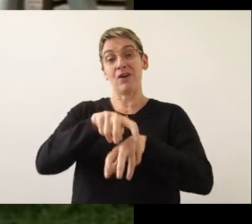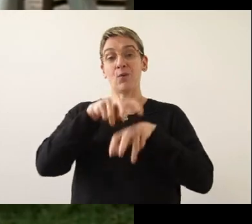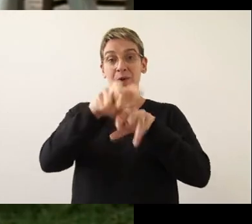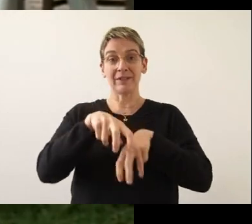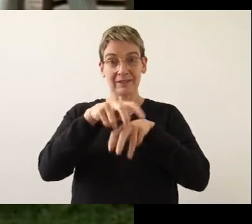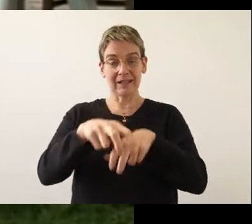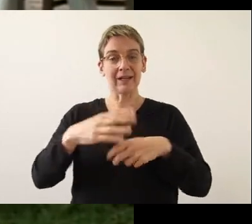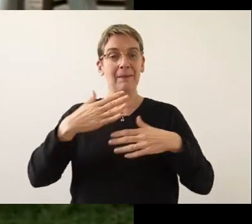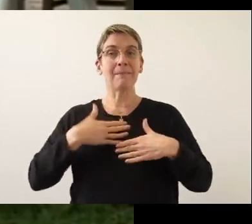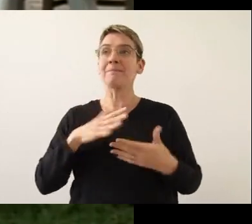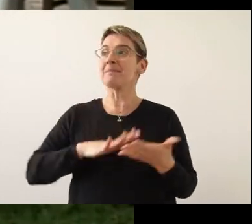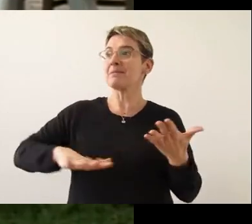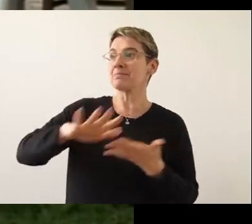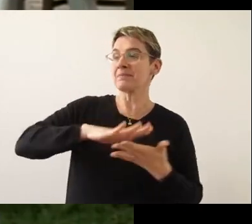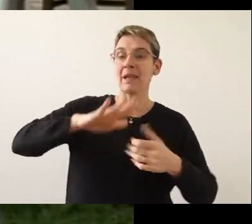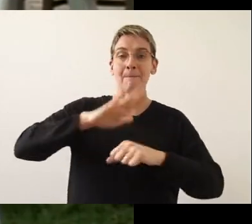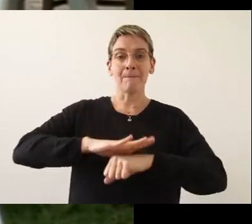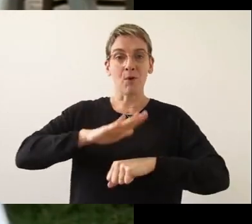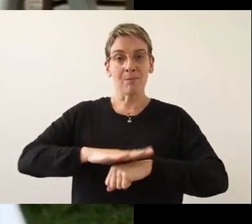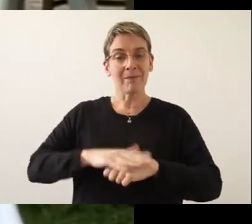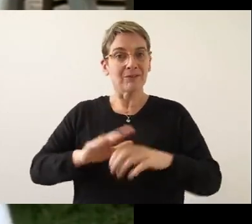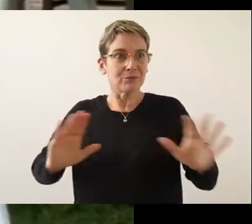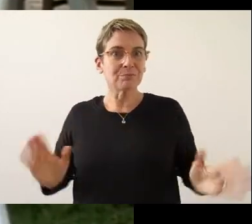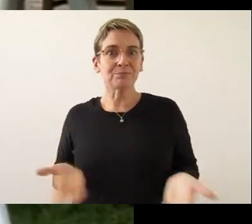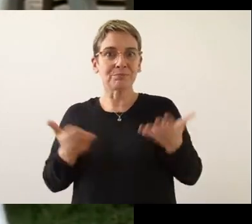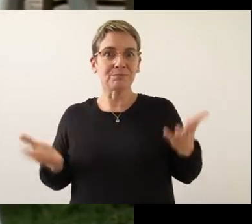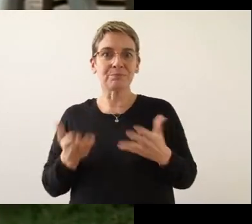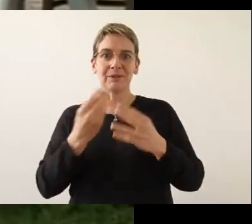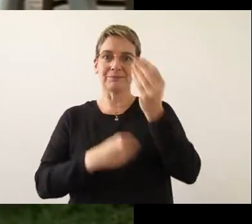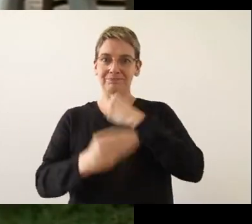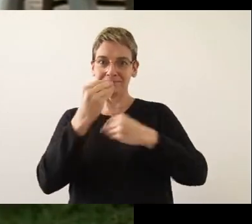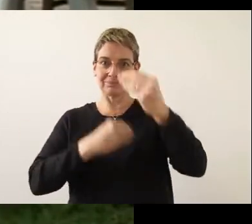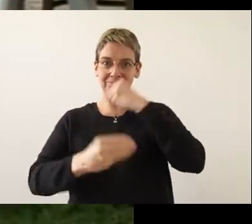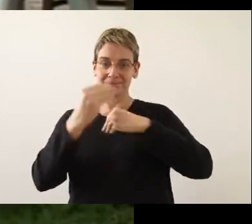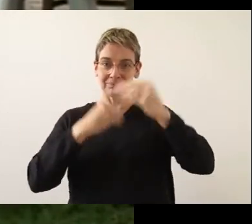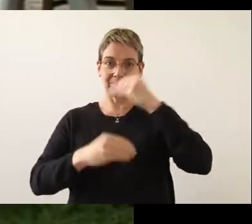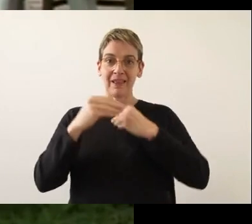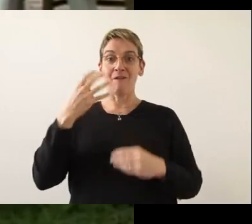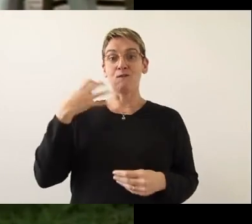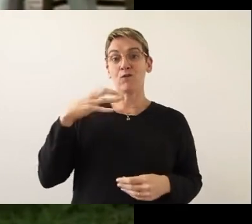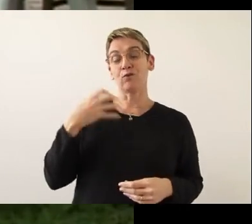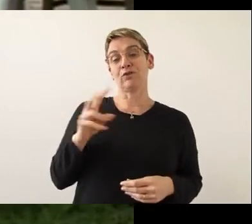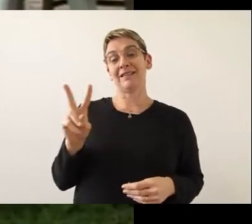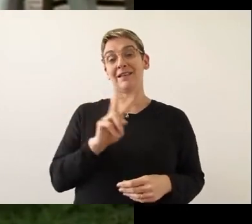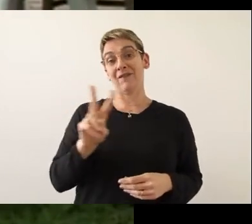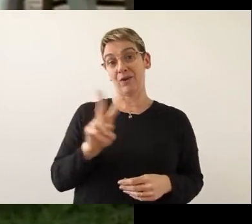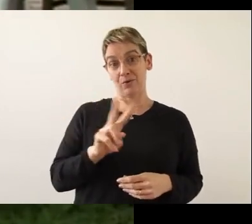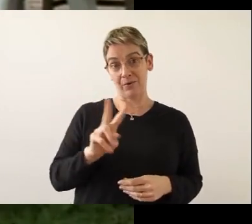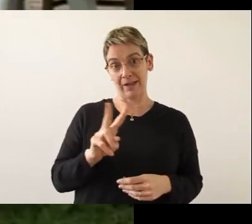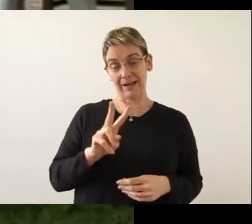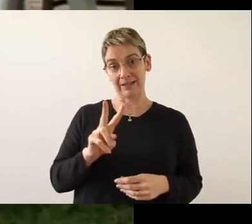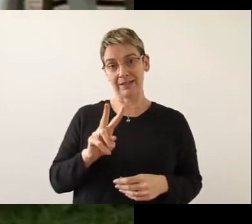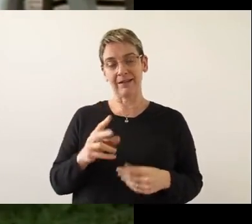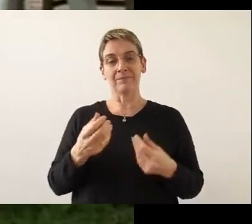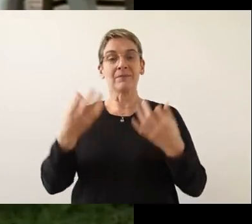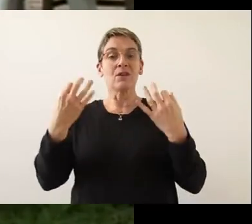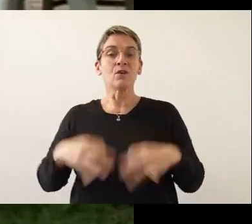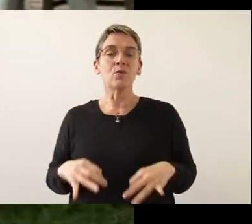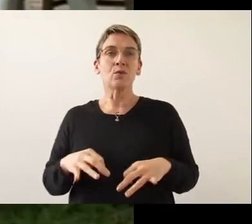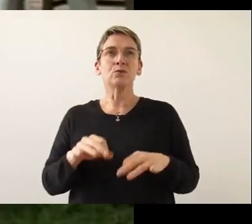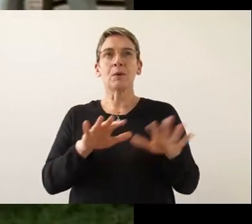huarteros. bueno, mi instancia acá es más que nada fomentar el consumo de frutas y verduras